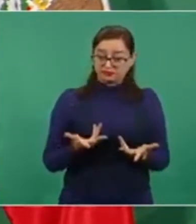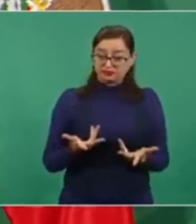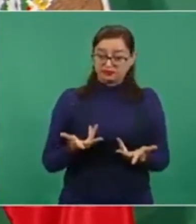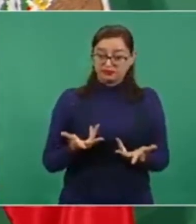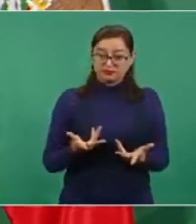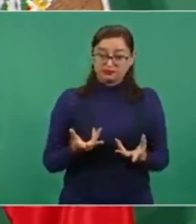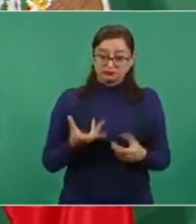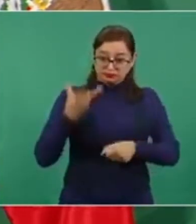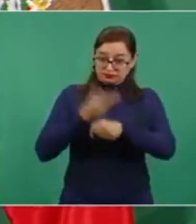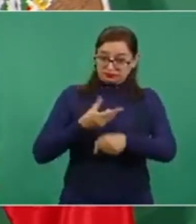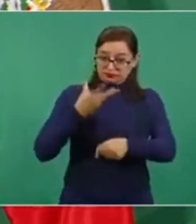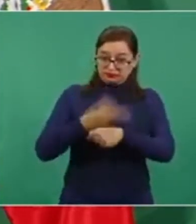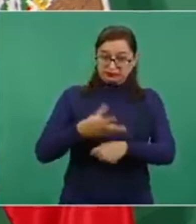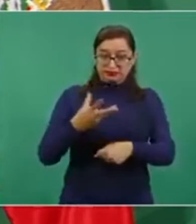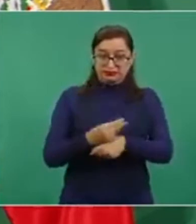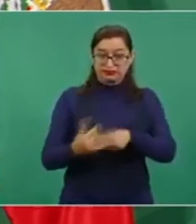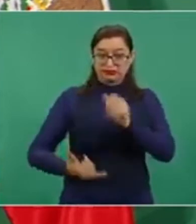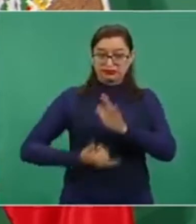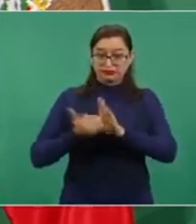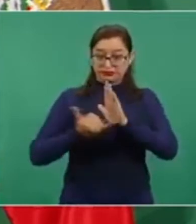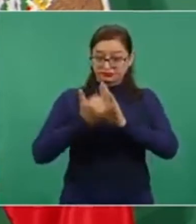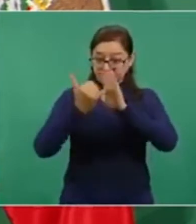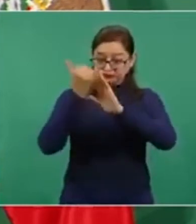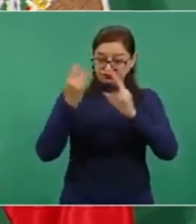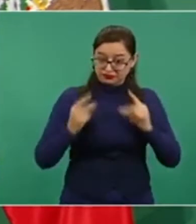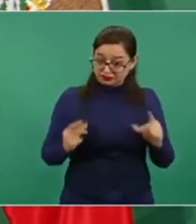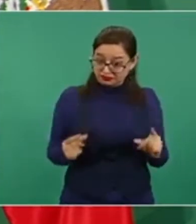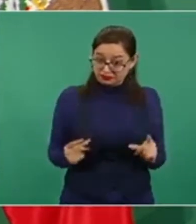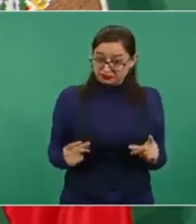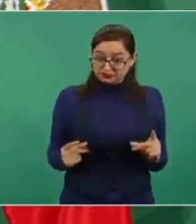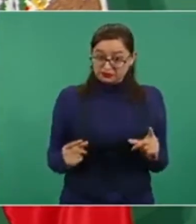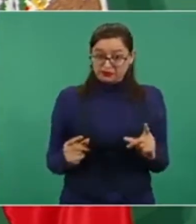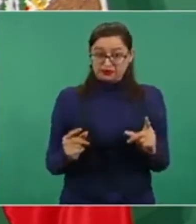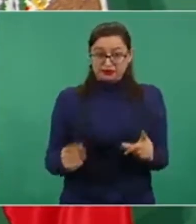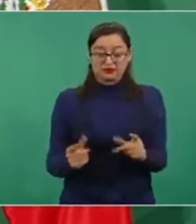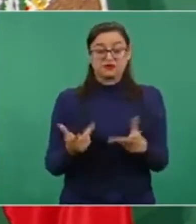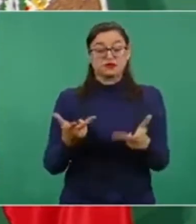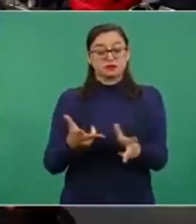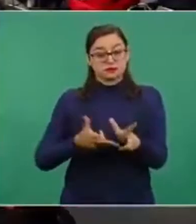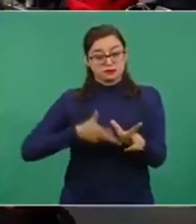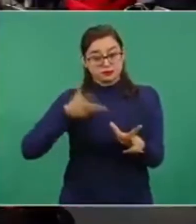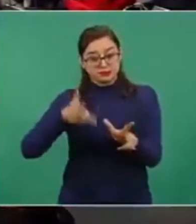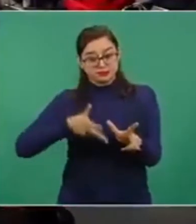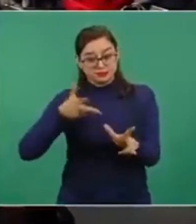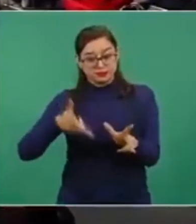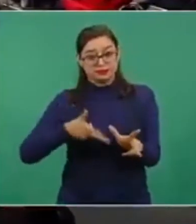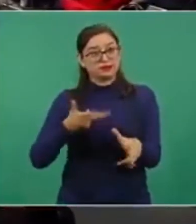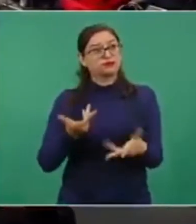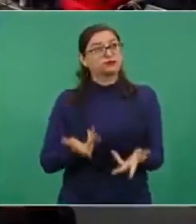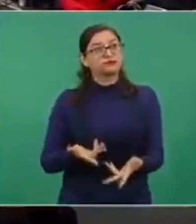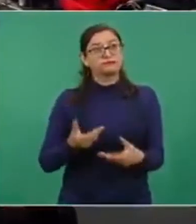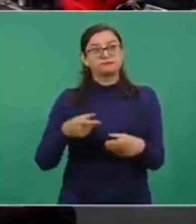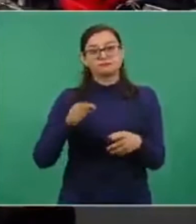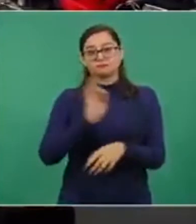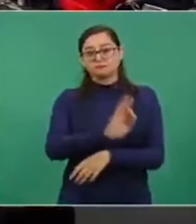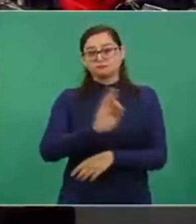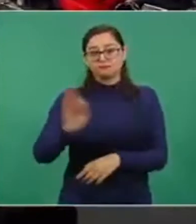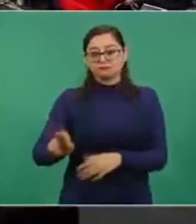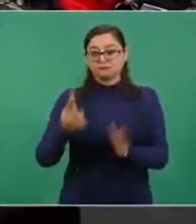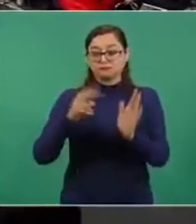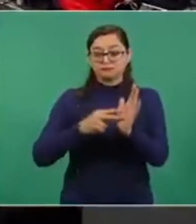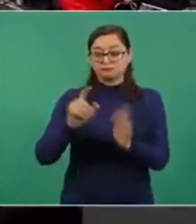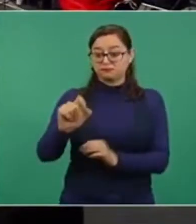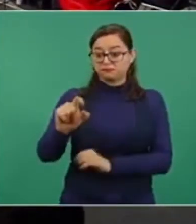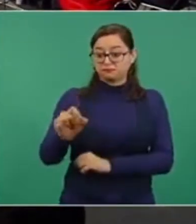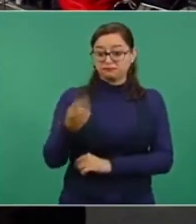con trenes para finales del 2023.